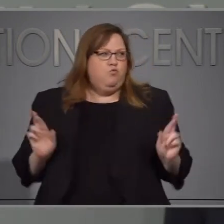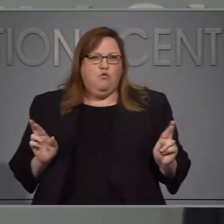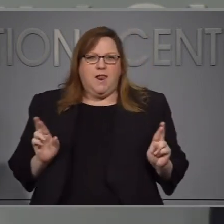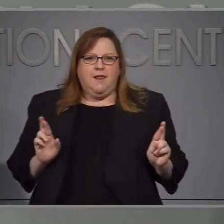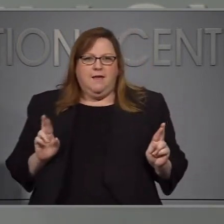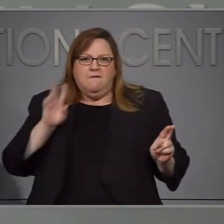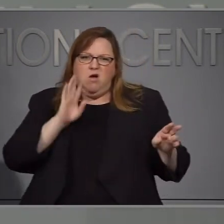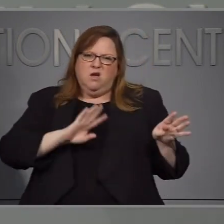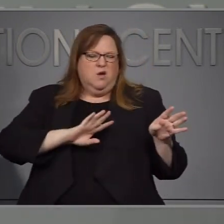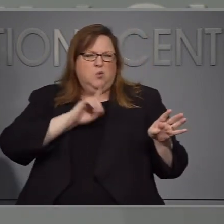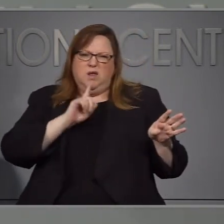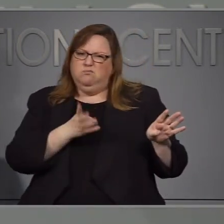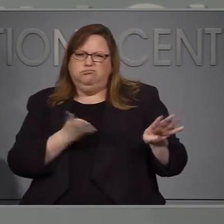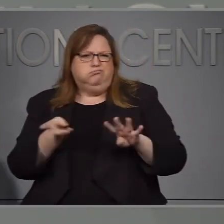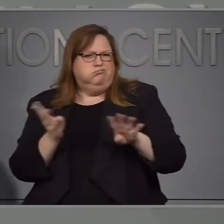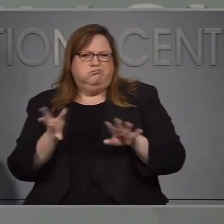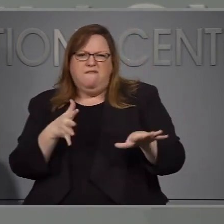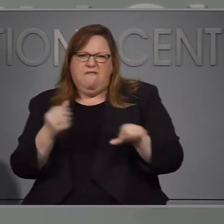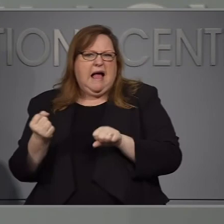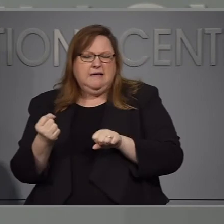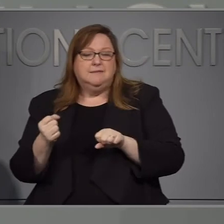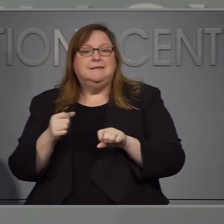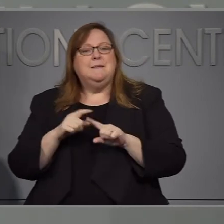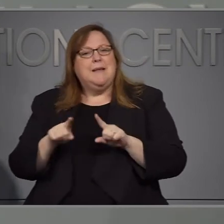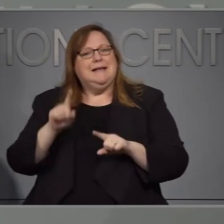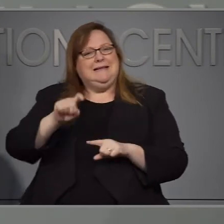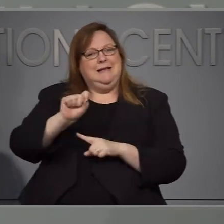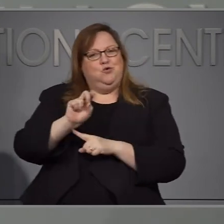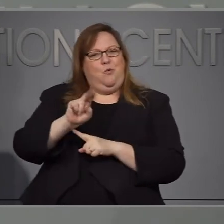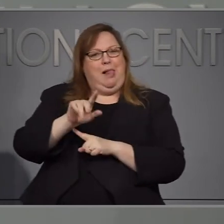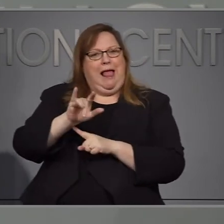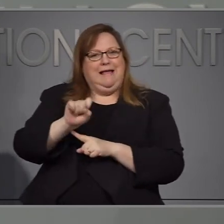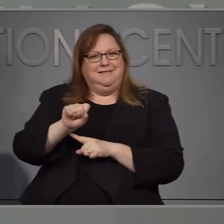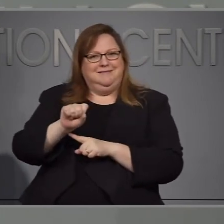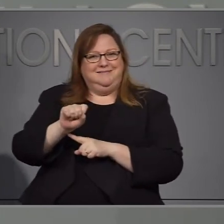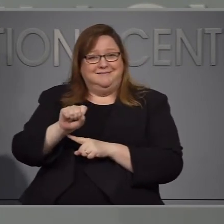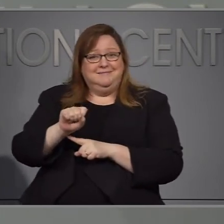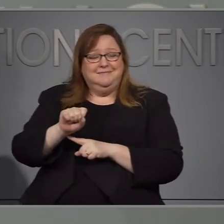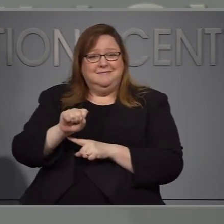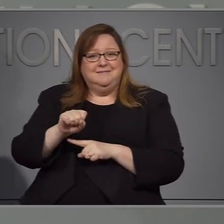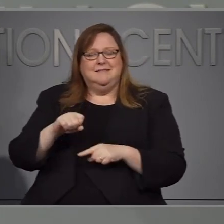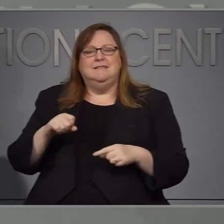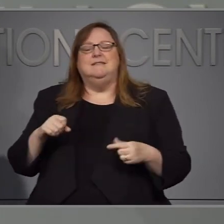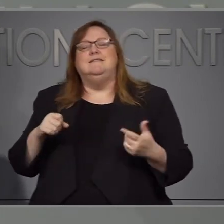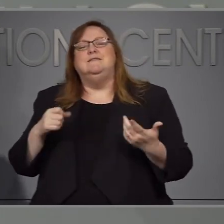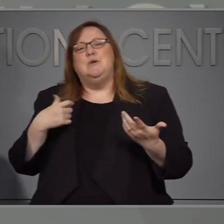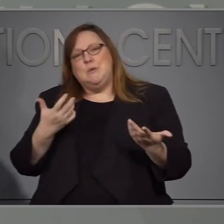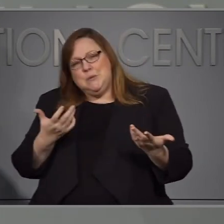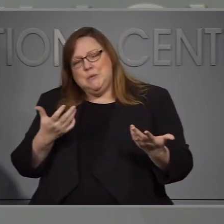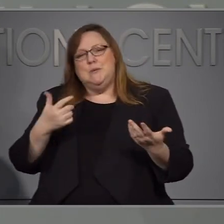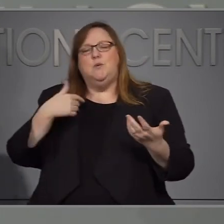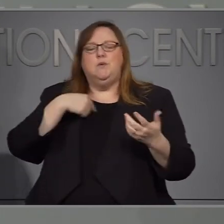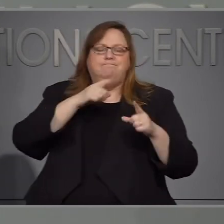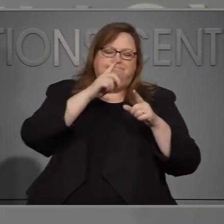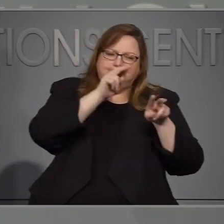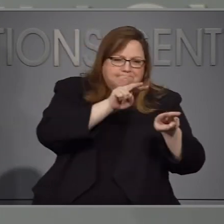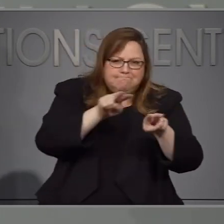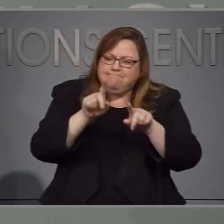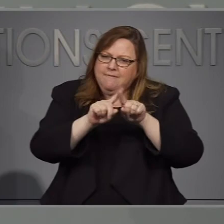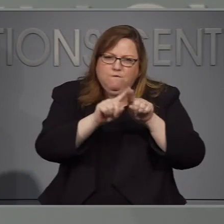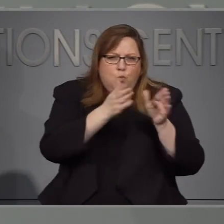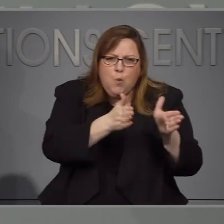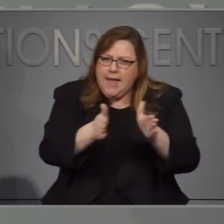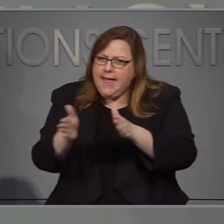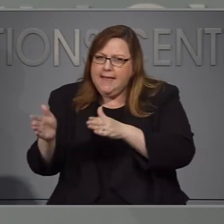necesitan los suministros para hacerlos funcionar. Estamos viendo distintas maneras en que podemos tratar de mejorar el tiempo de